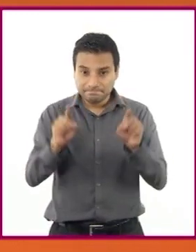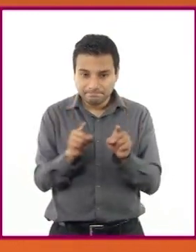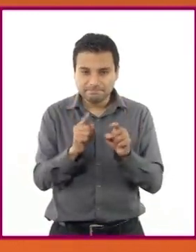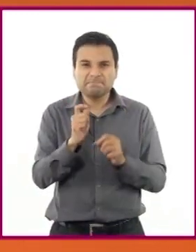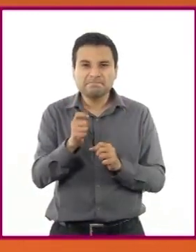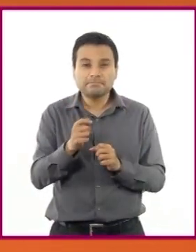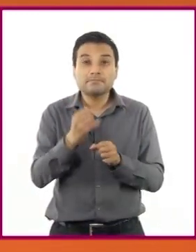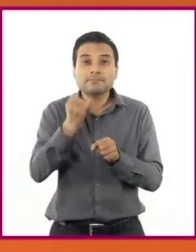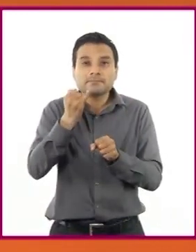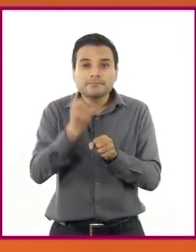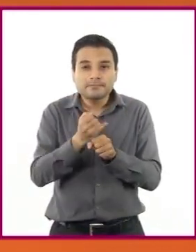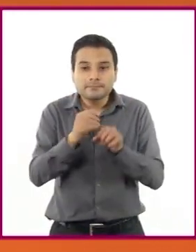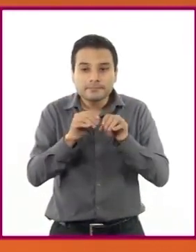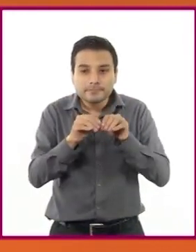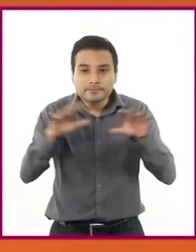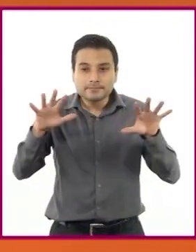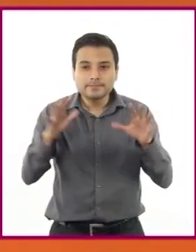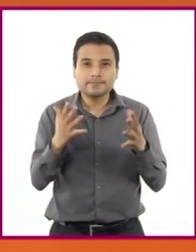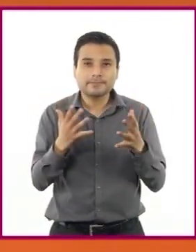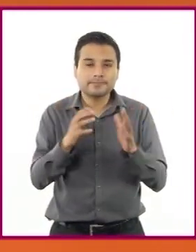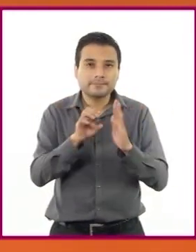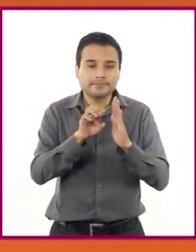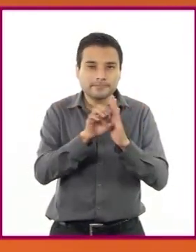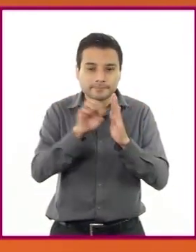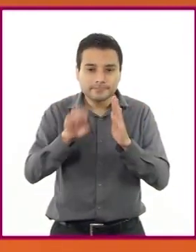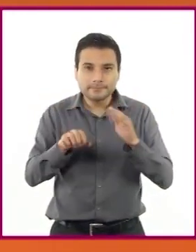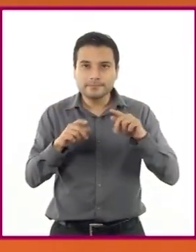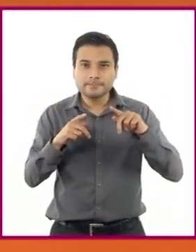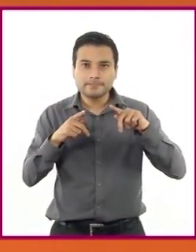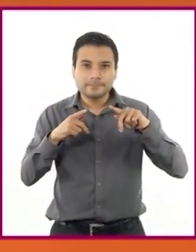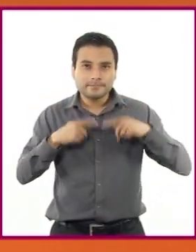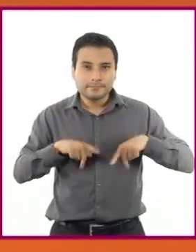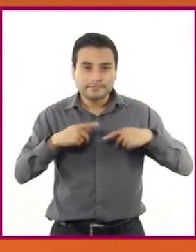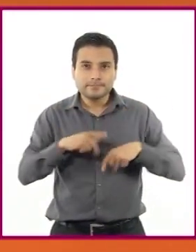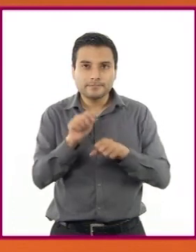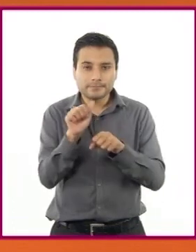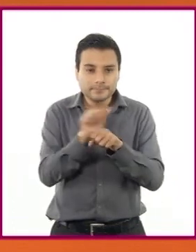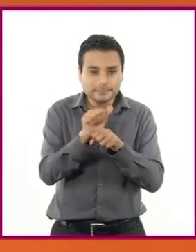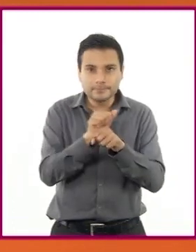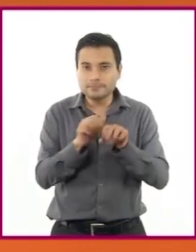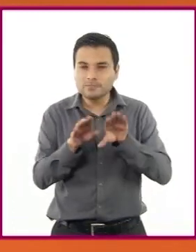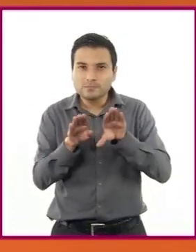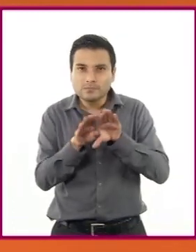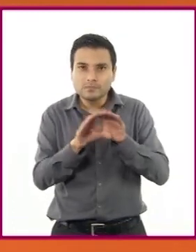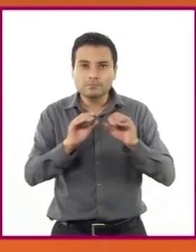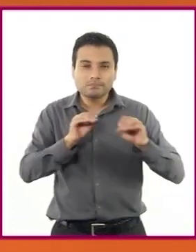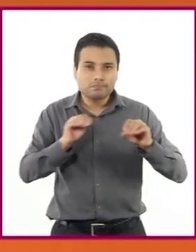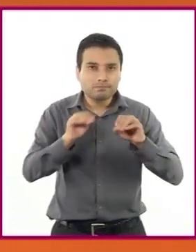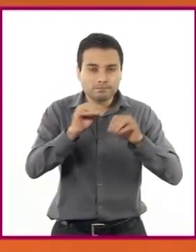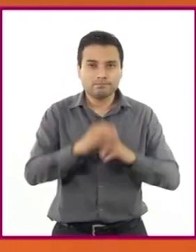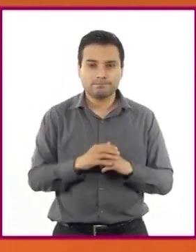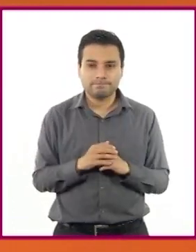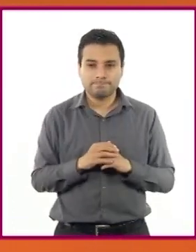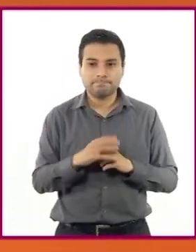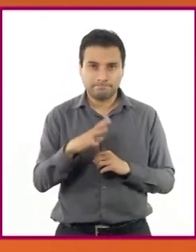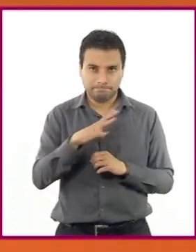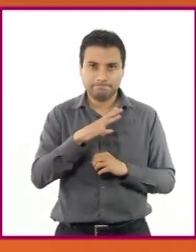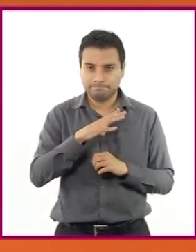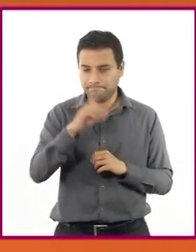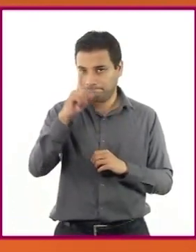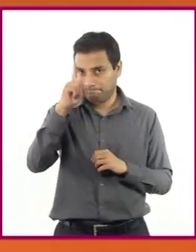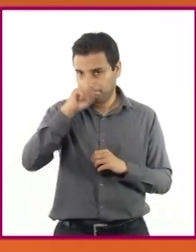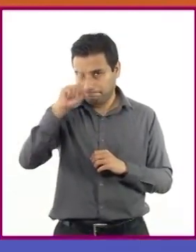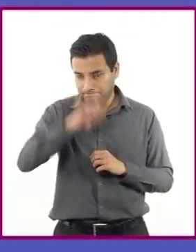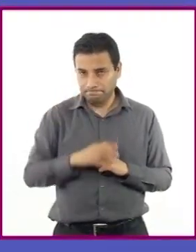adicional que da el texto sobre cómo debe de actuar el actor o actriz que represente a este personaje o